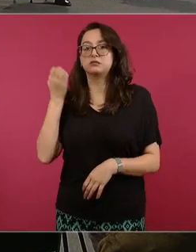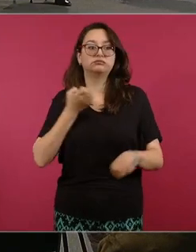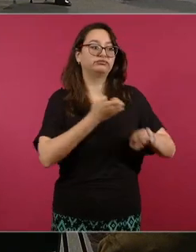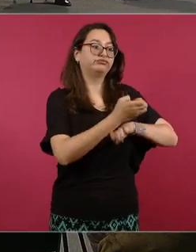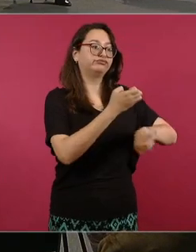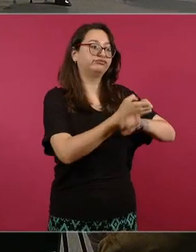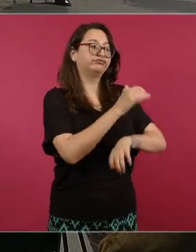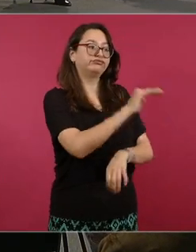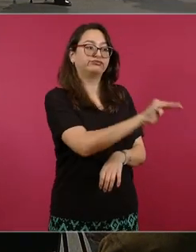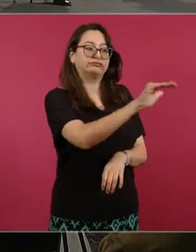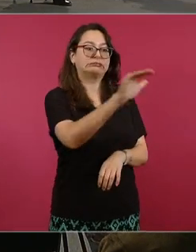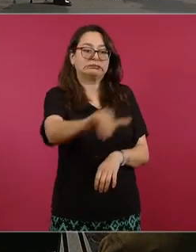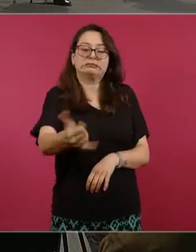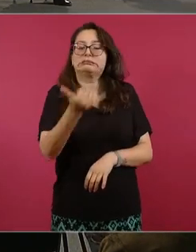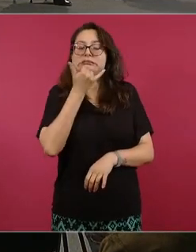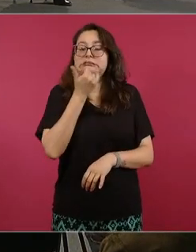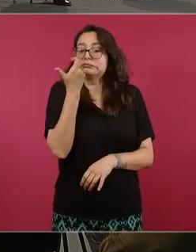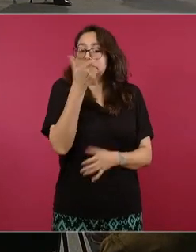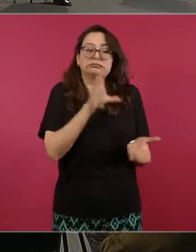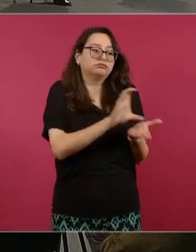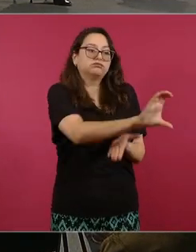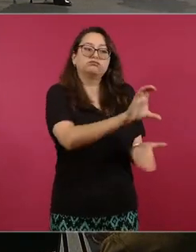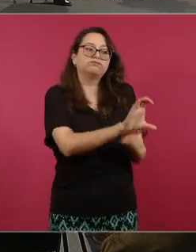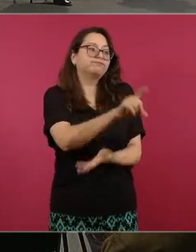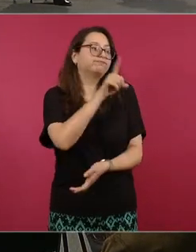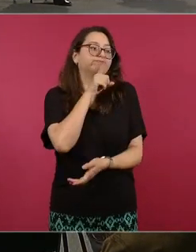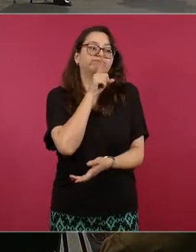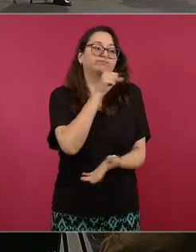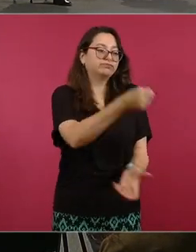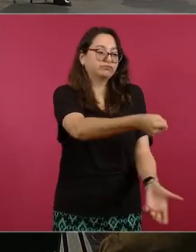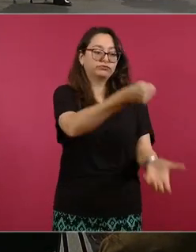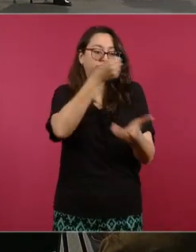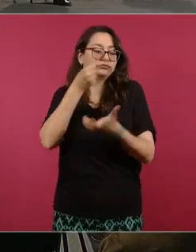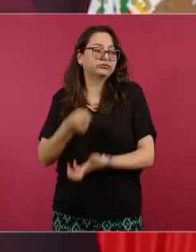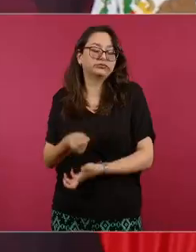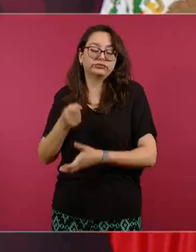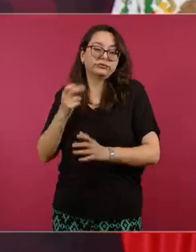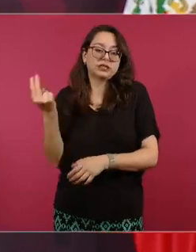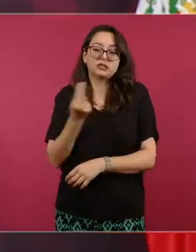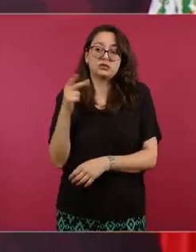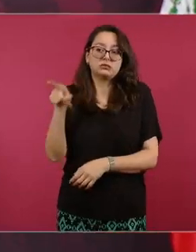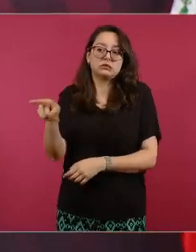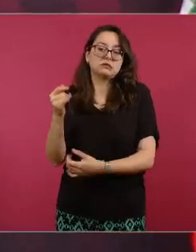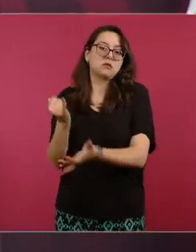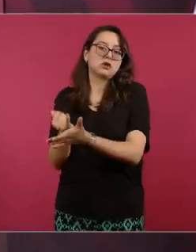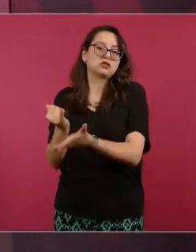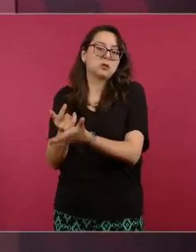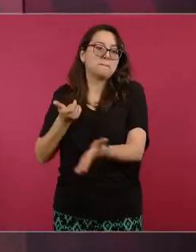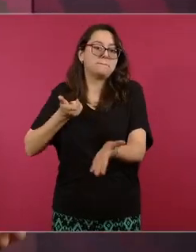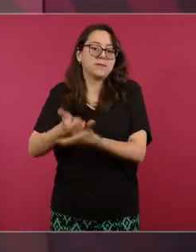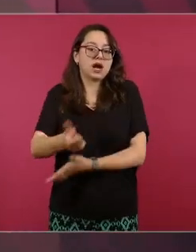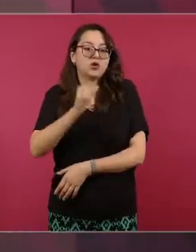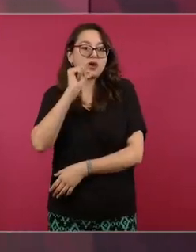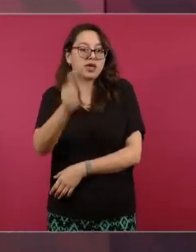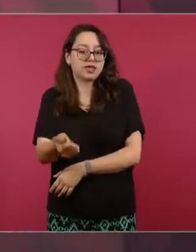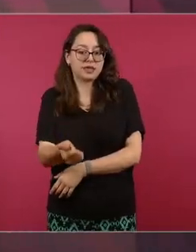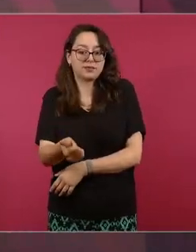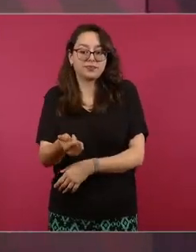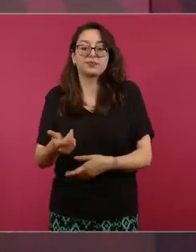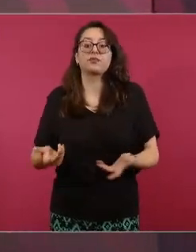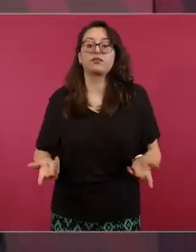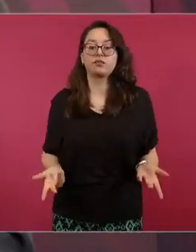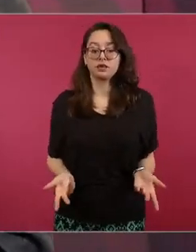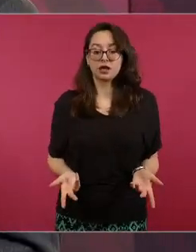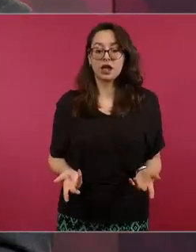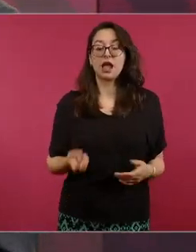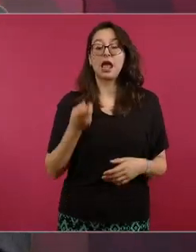se planteó a ver podemos llegar a este acuerdo nosotros consideramos que es legal sin